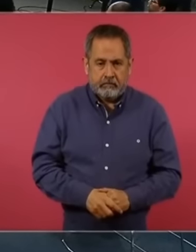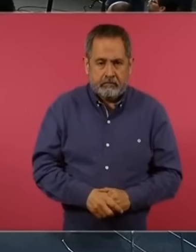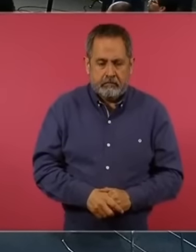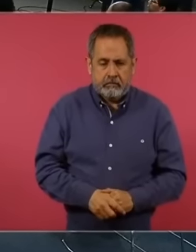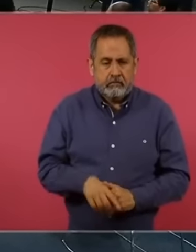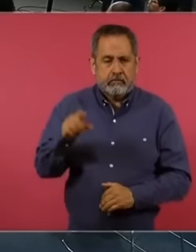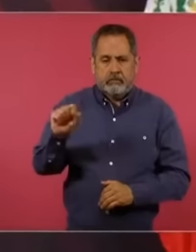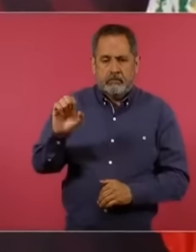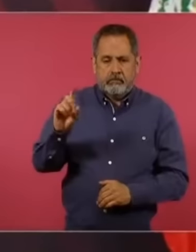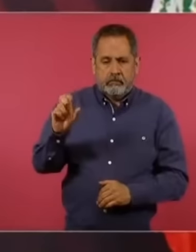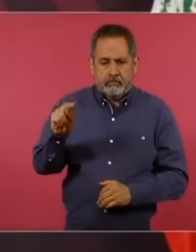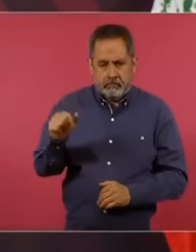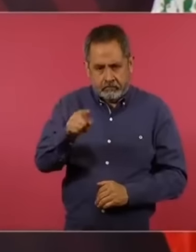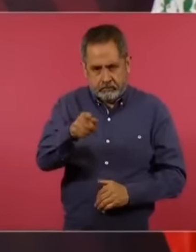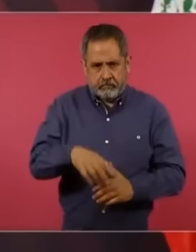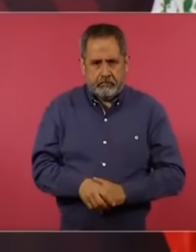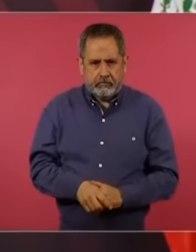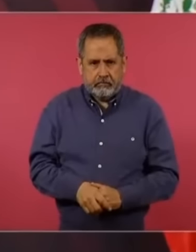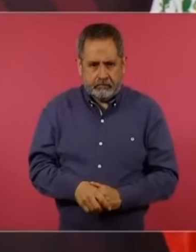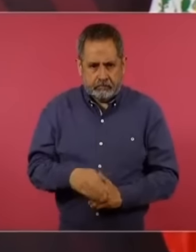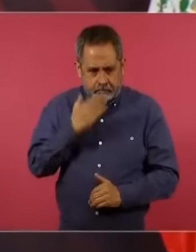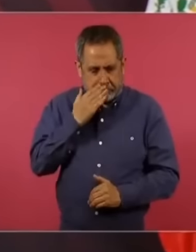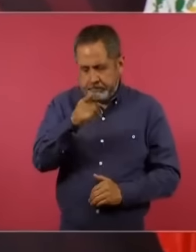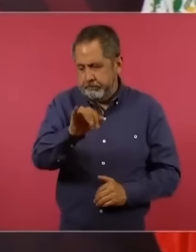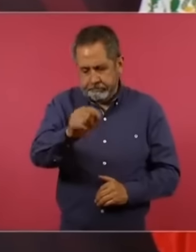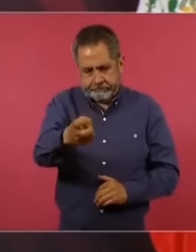La Secretaría de la Defensa. ¿En lo que sigue la ley? Sí.